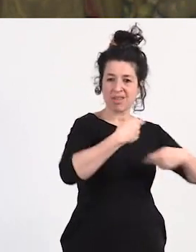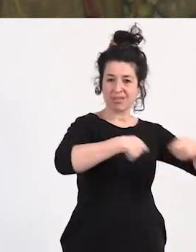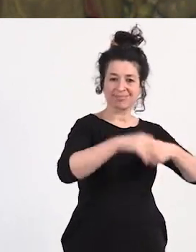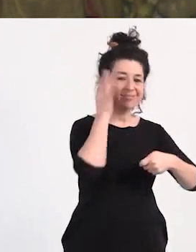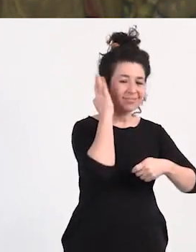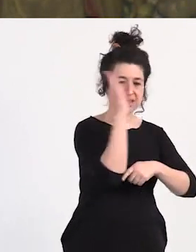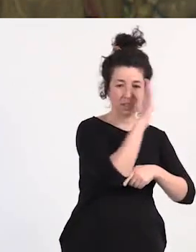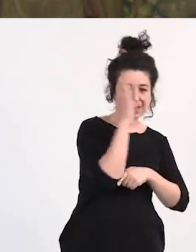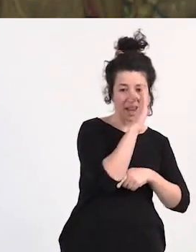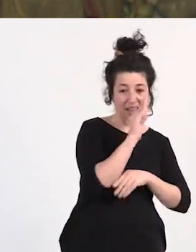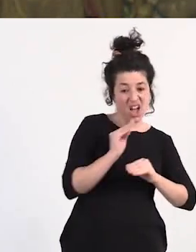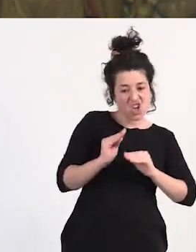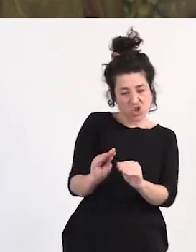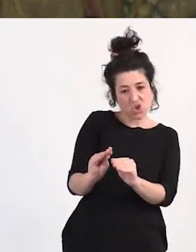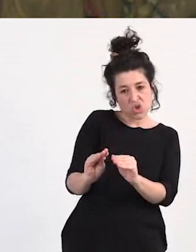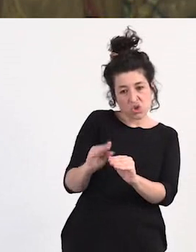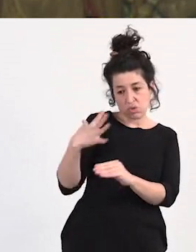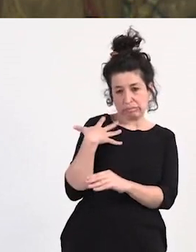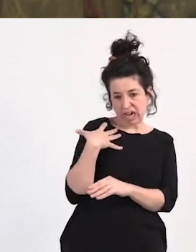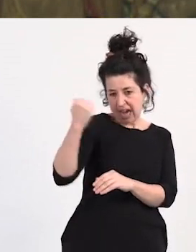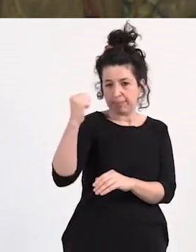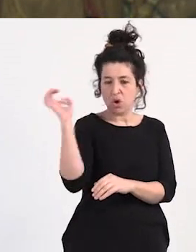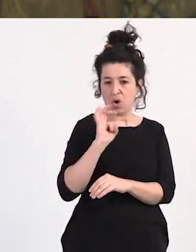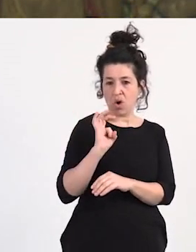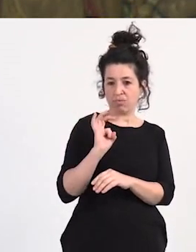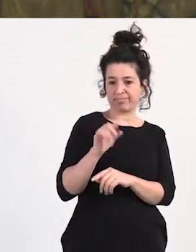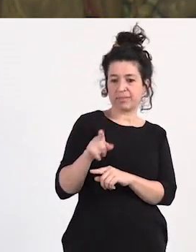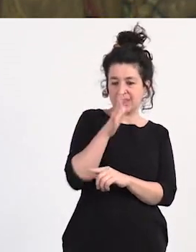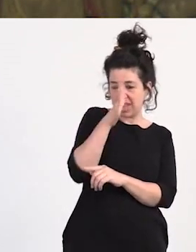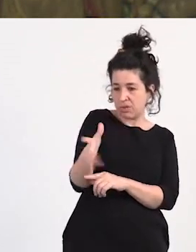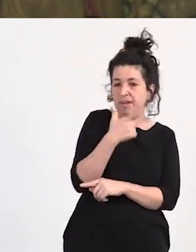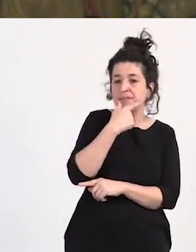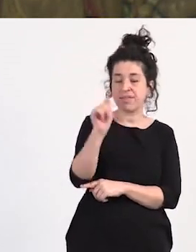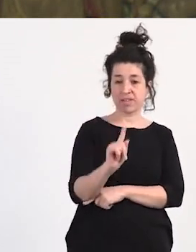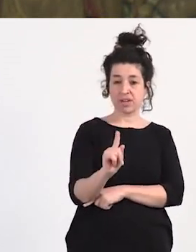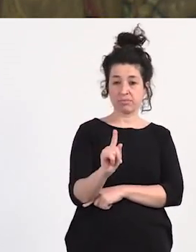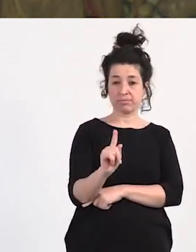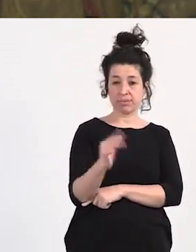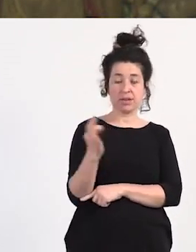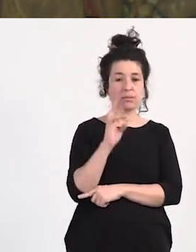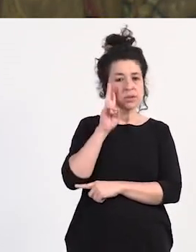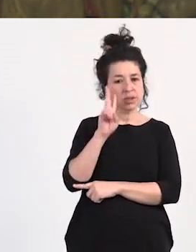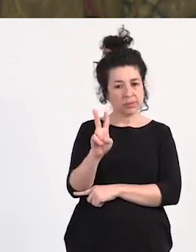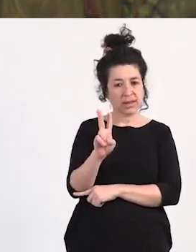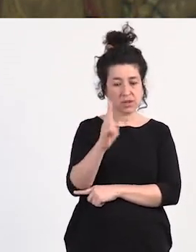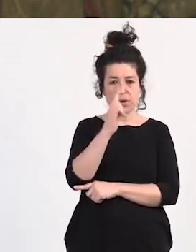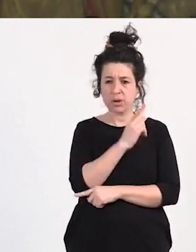raptor a su traficante eso por una parte tenemos que fortalecer y ver desde el colectivo de trabajadoras sexuales ese es un compromiso que se adquirió